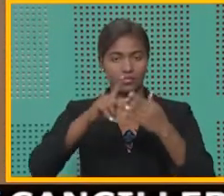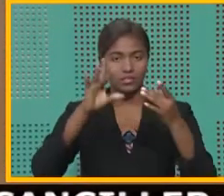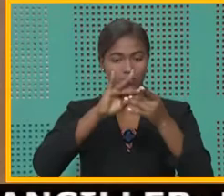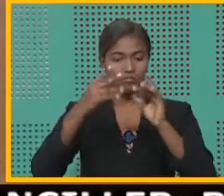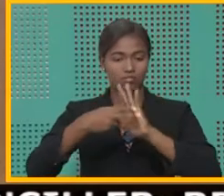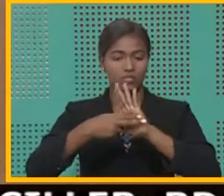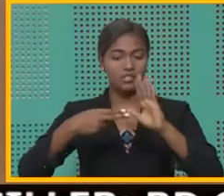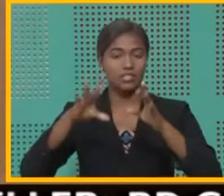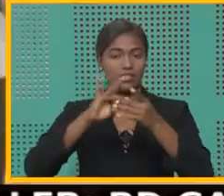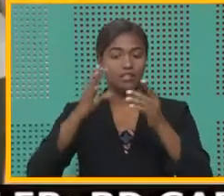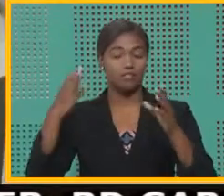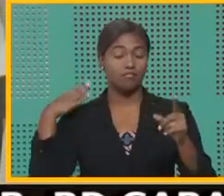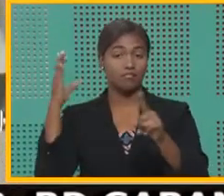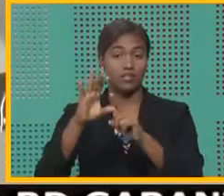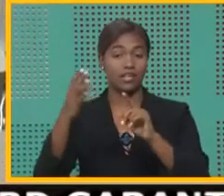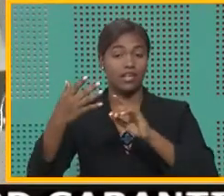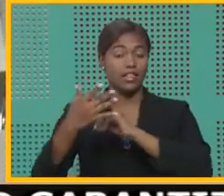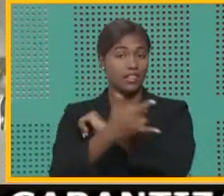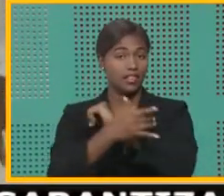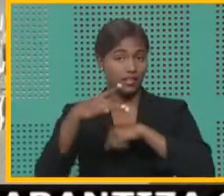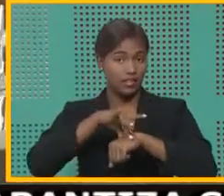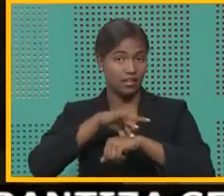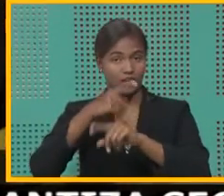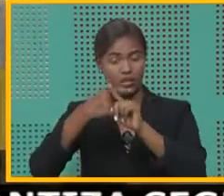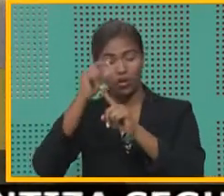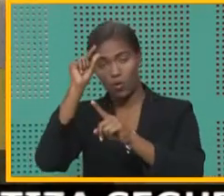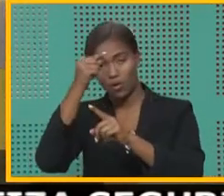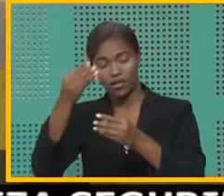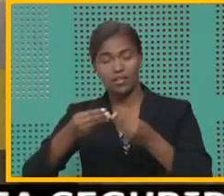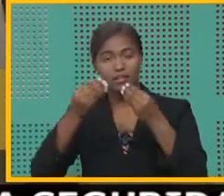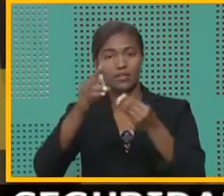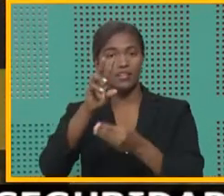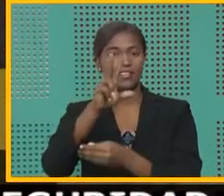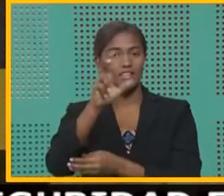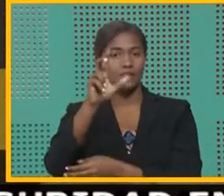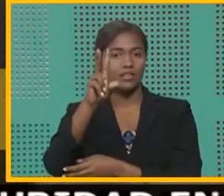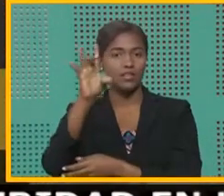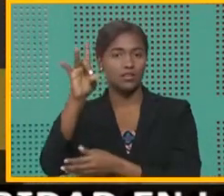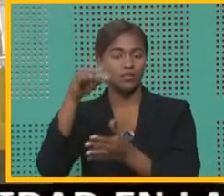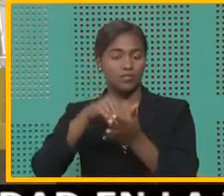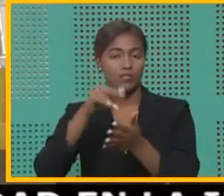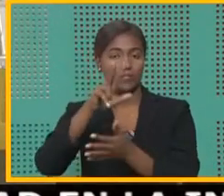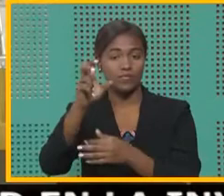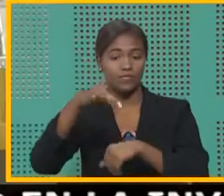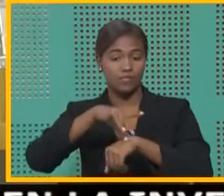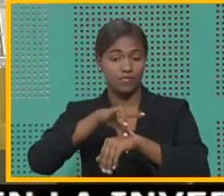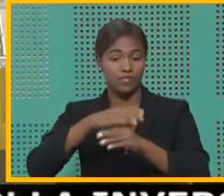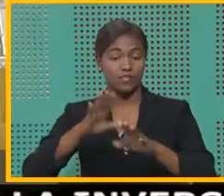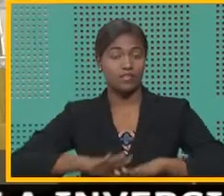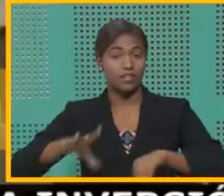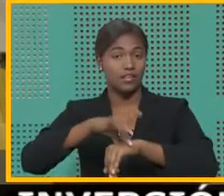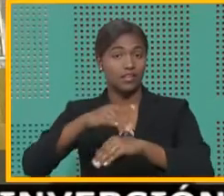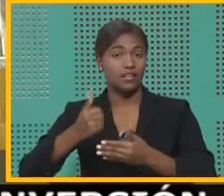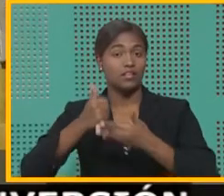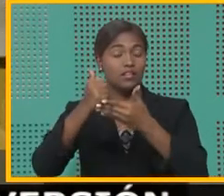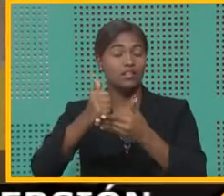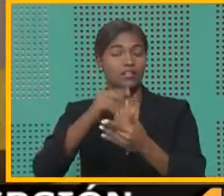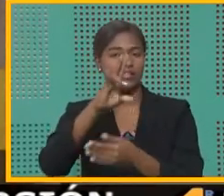titulación de tierras del gobierno ha medido 328.023 tareas de tierra, beneficiando a 257